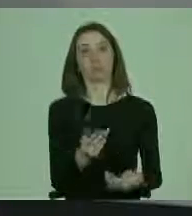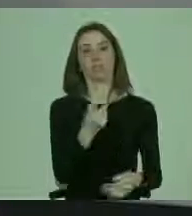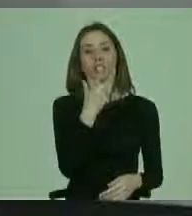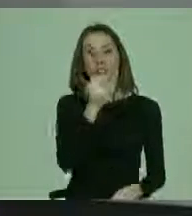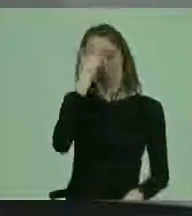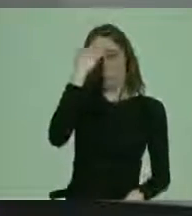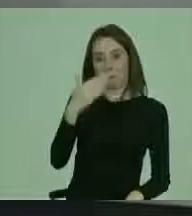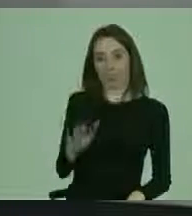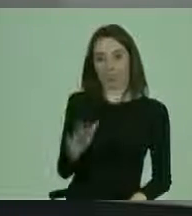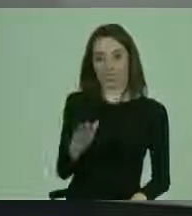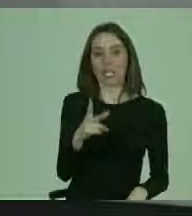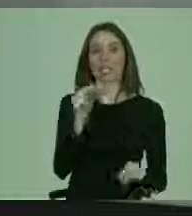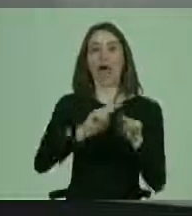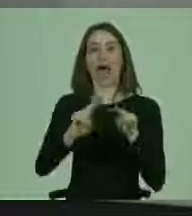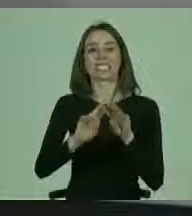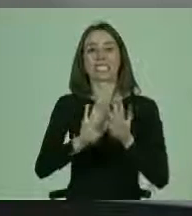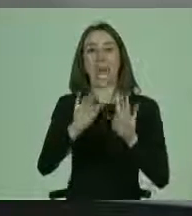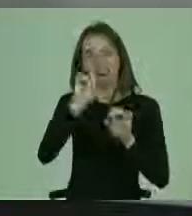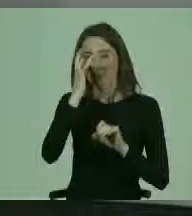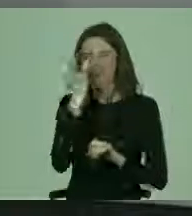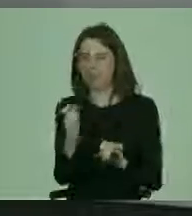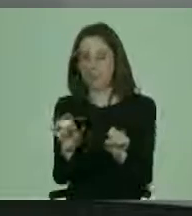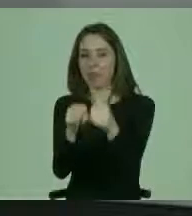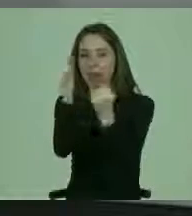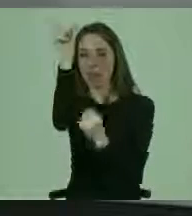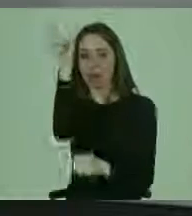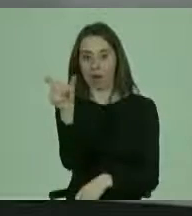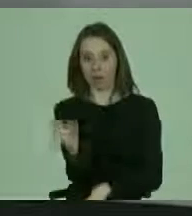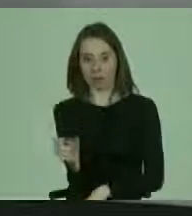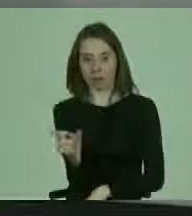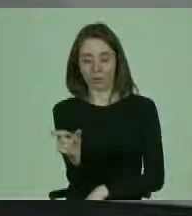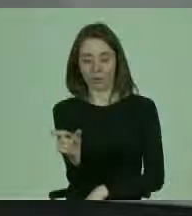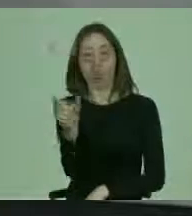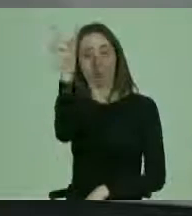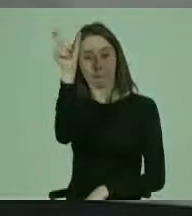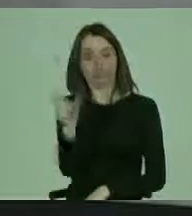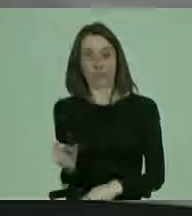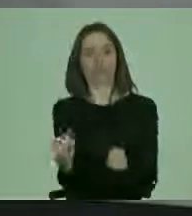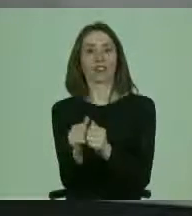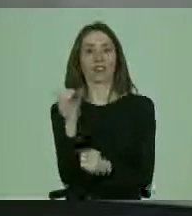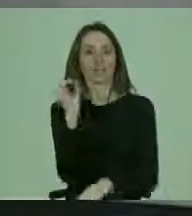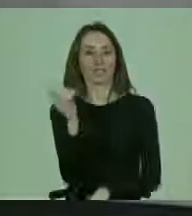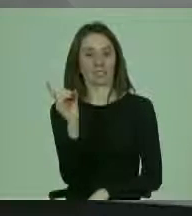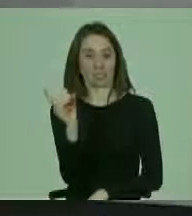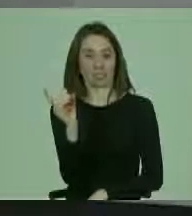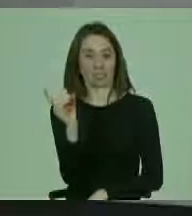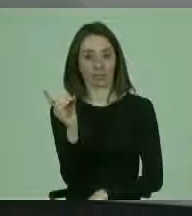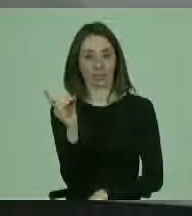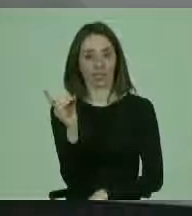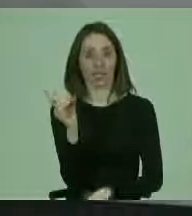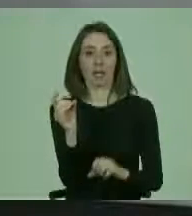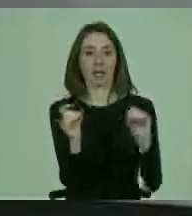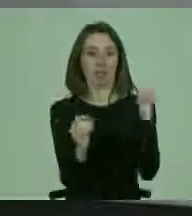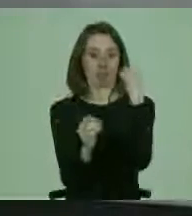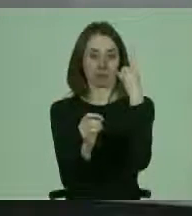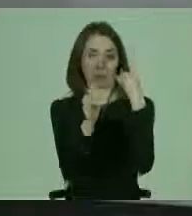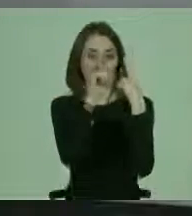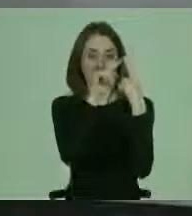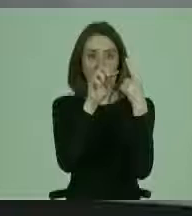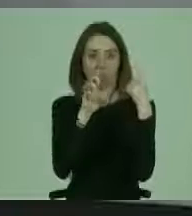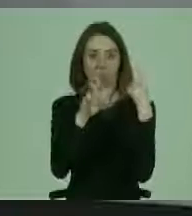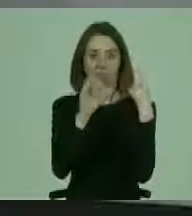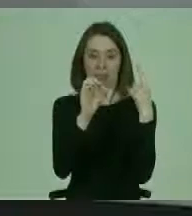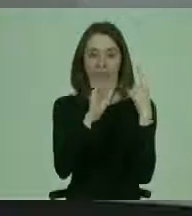maleficencia, no efectuar nada que haga daño a la persona, en este caso a la persona con discapacidad, será un primer principio.